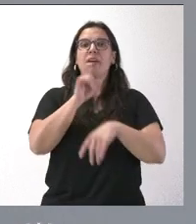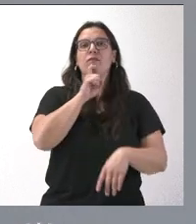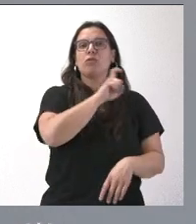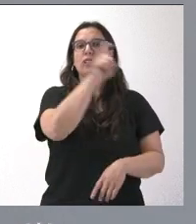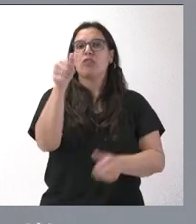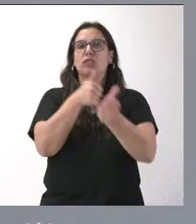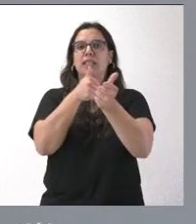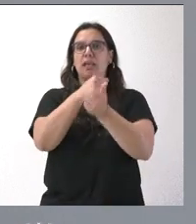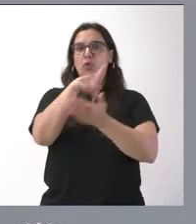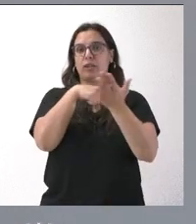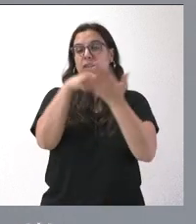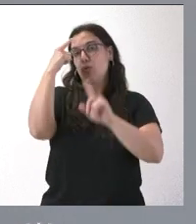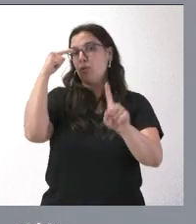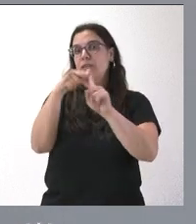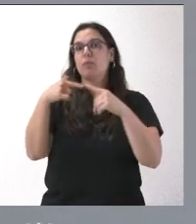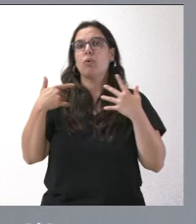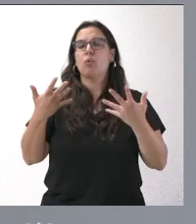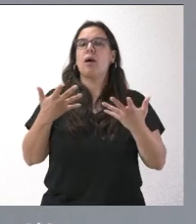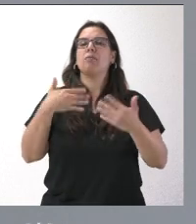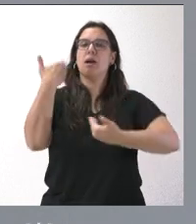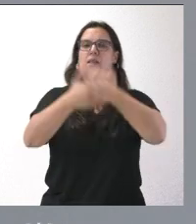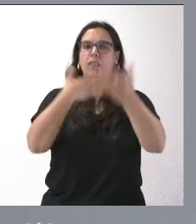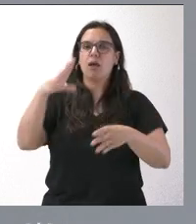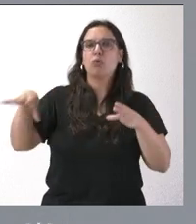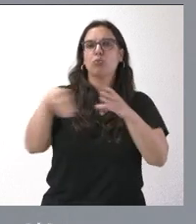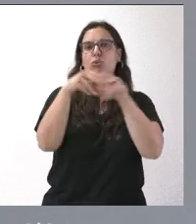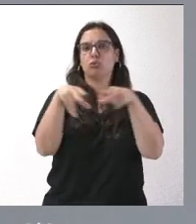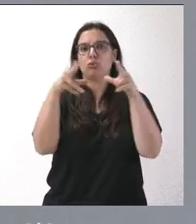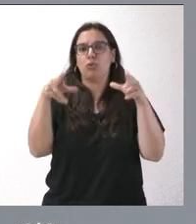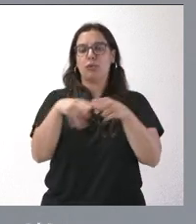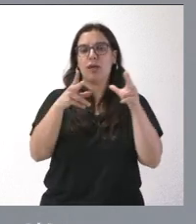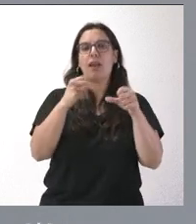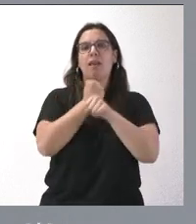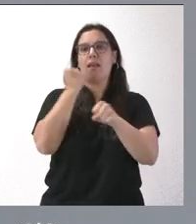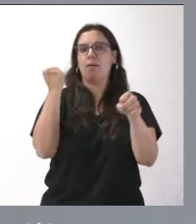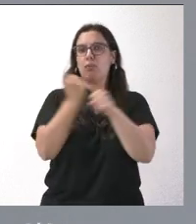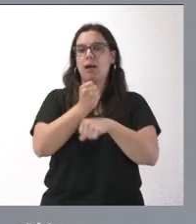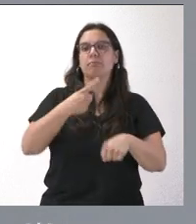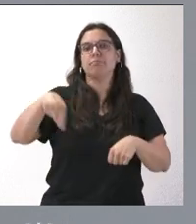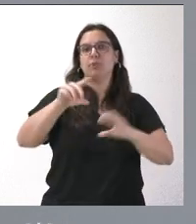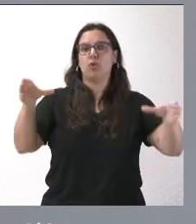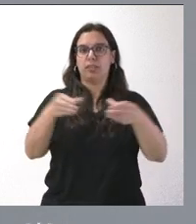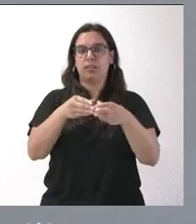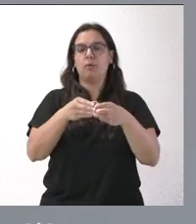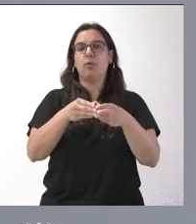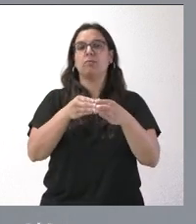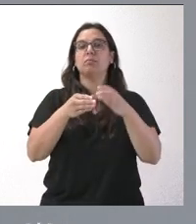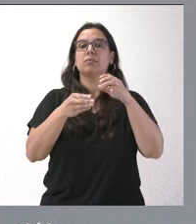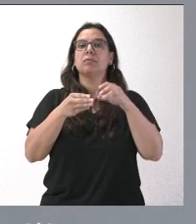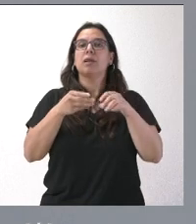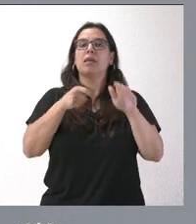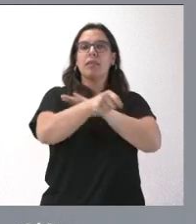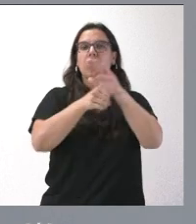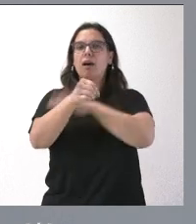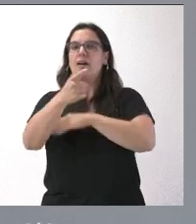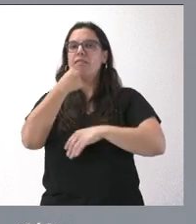Secretariado Gitano, con el objeto de avanzar en la inclusión social y laboral de este colectivo, mejorando su empleabilidad,